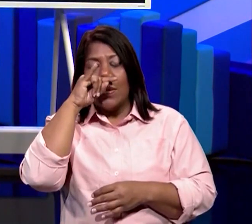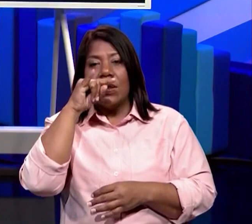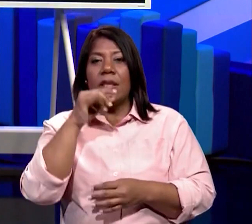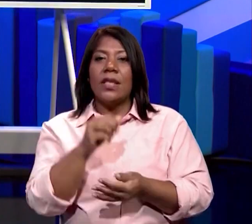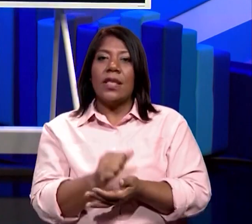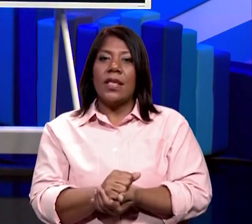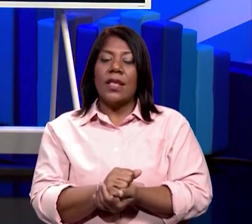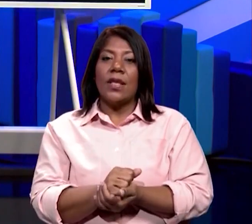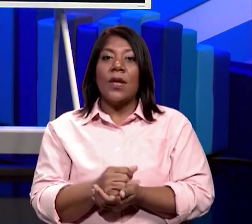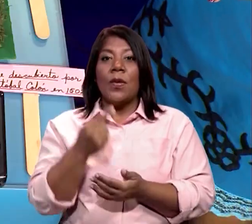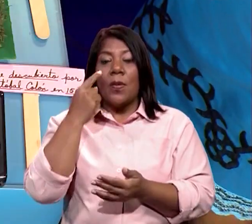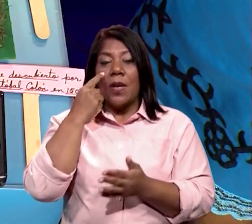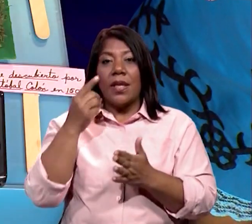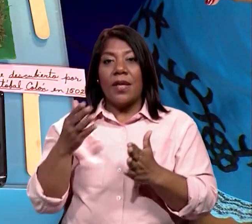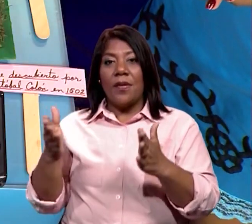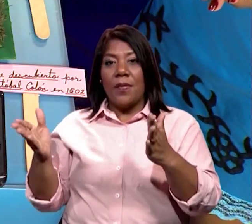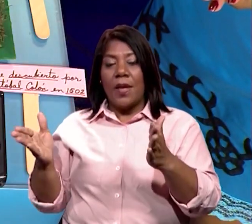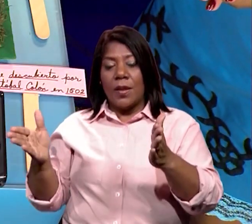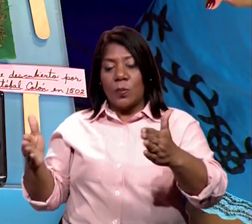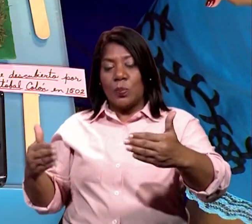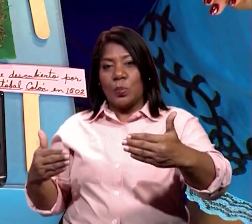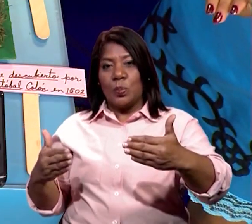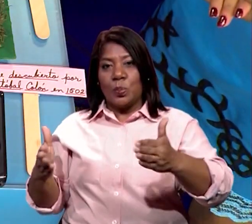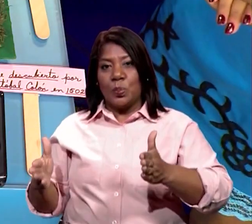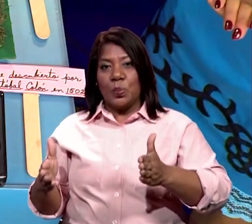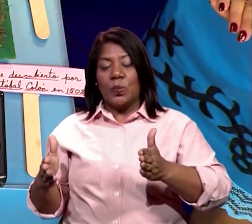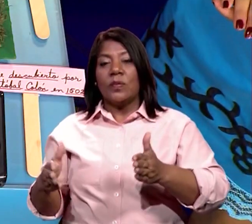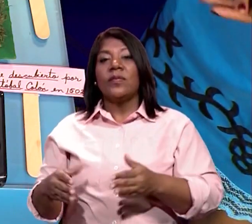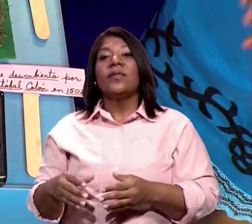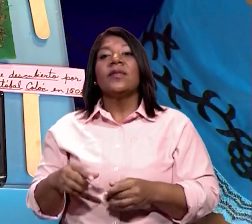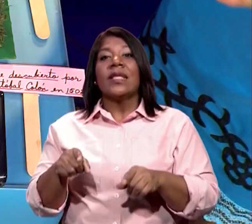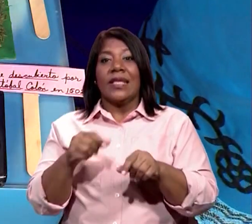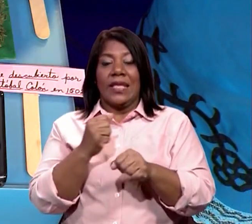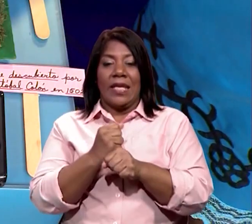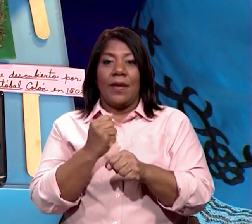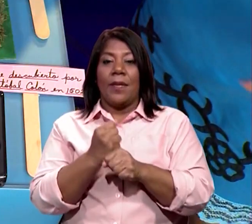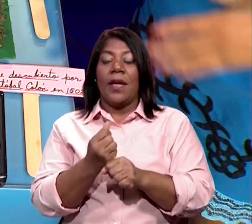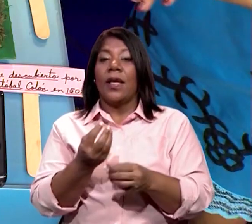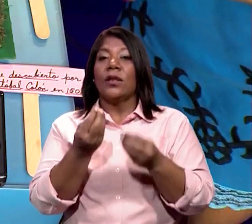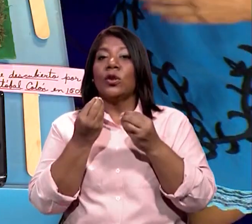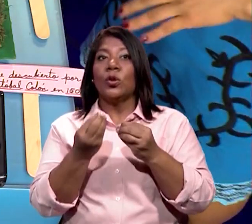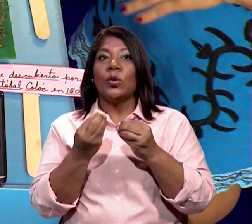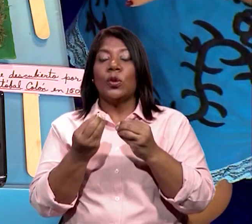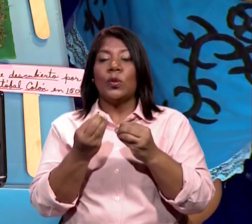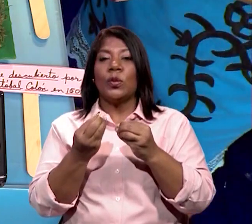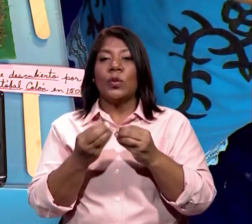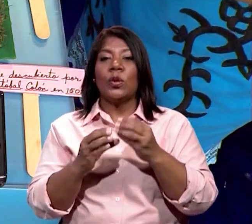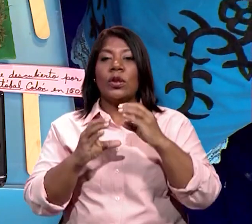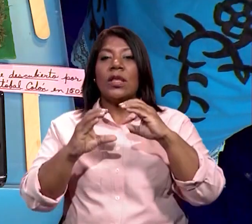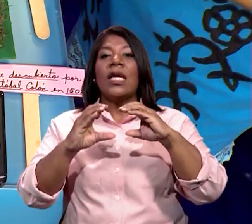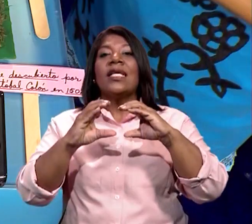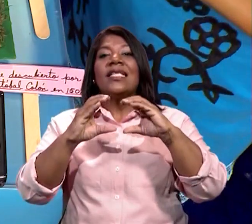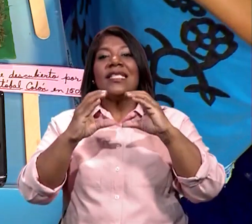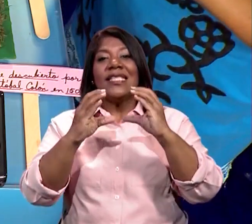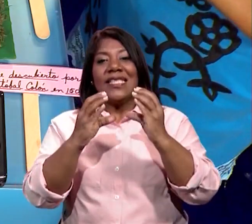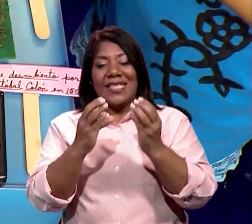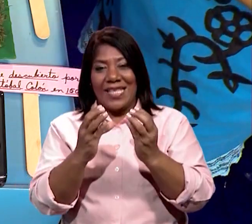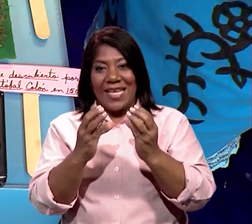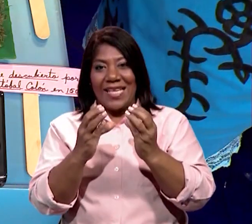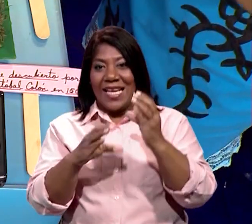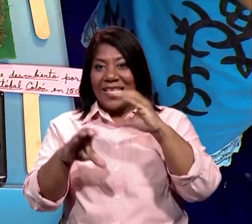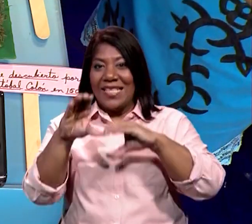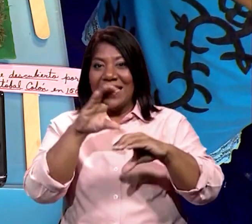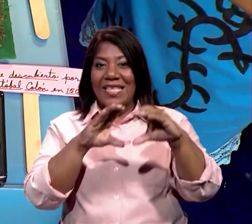la maqueta, ¿verdad? Que trabajamos, en Ciencias Sociales trabajamos muchísimo con maquetas, porque es